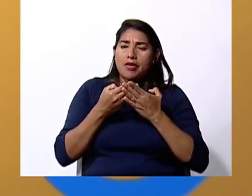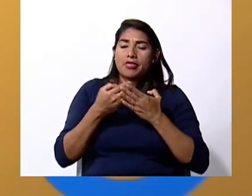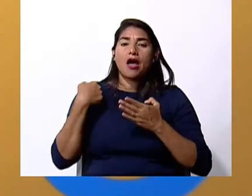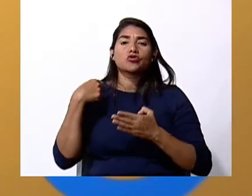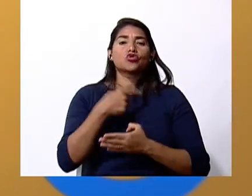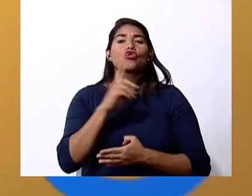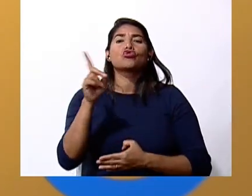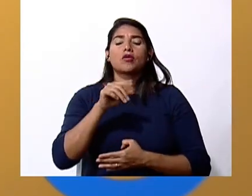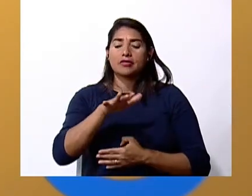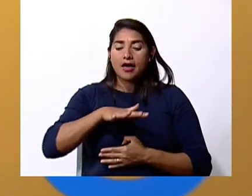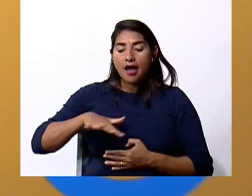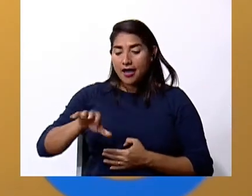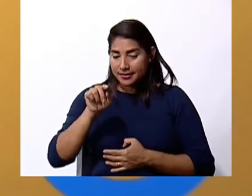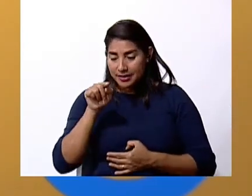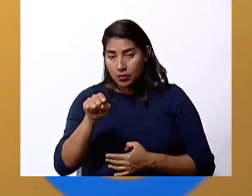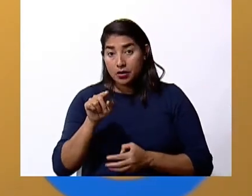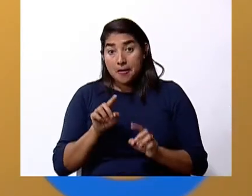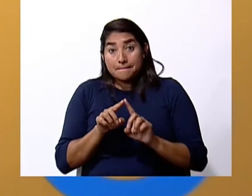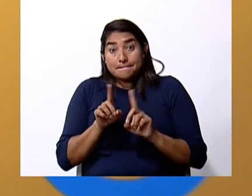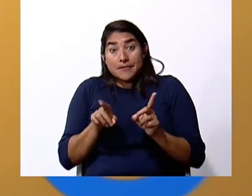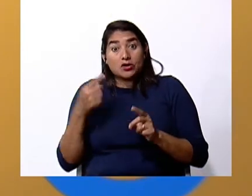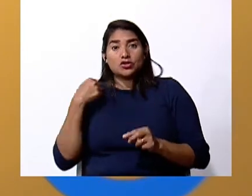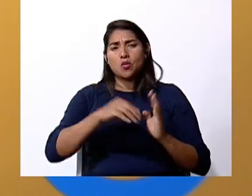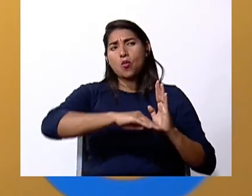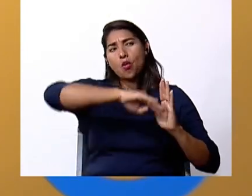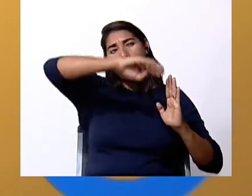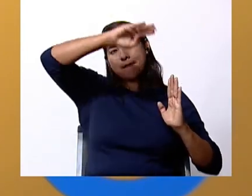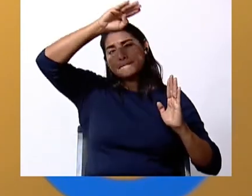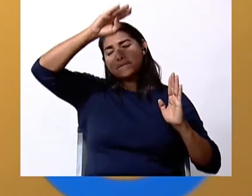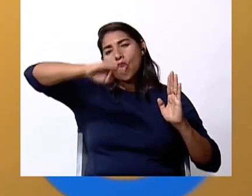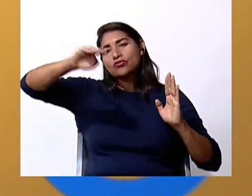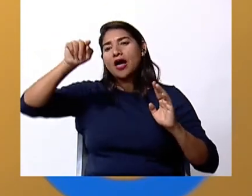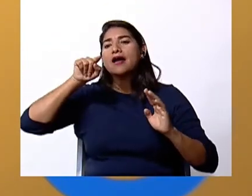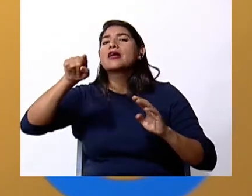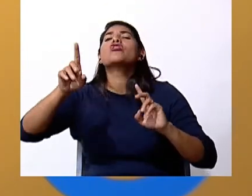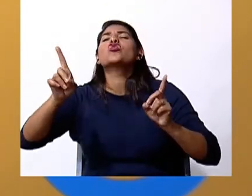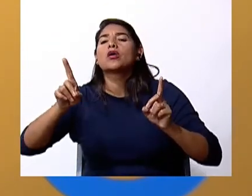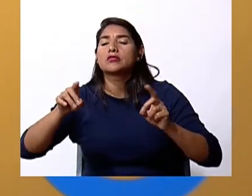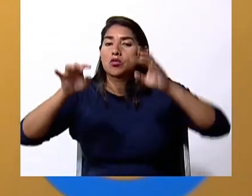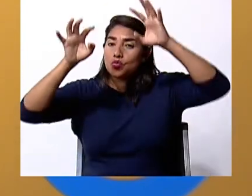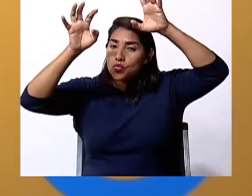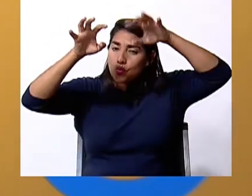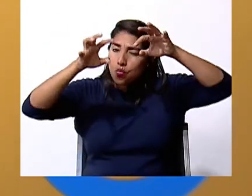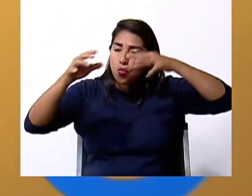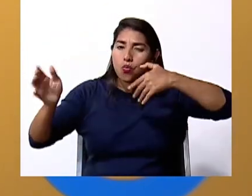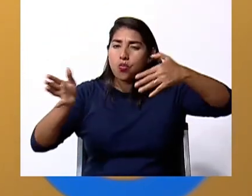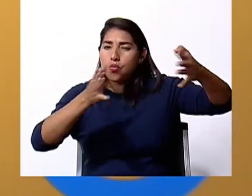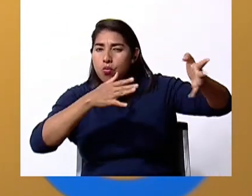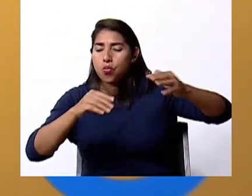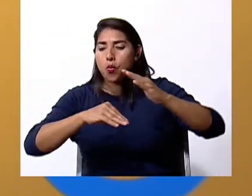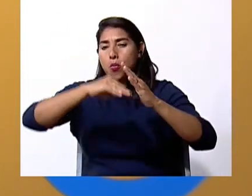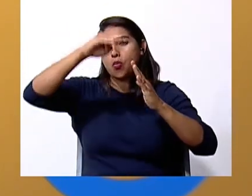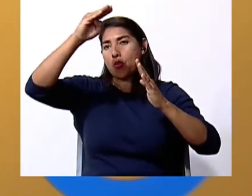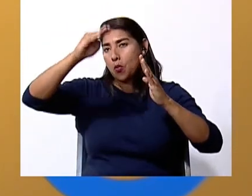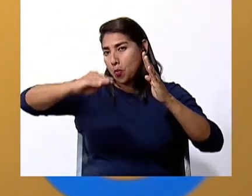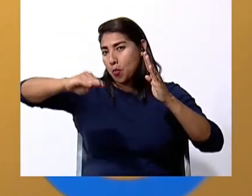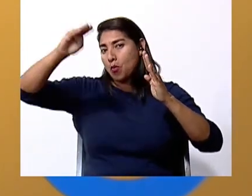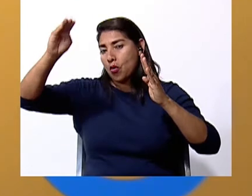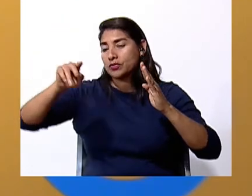vivo en esa zona pero si vivo en las montañas vivo en el tropical del montaña